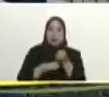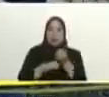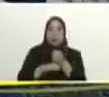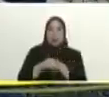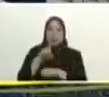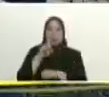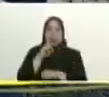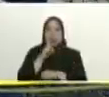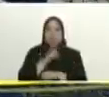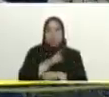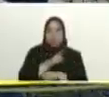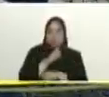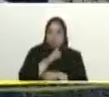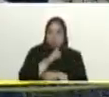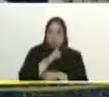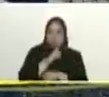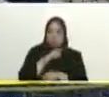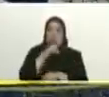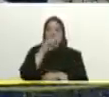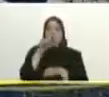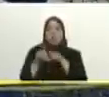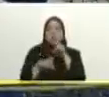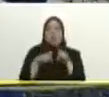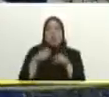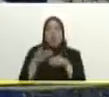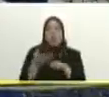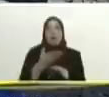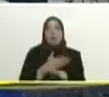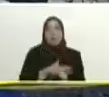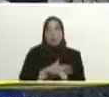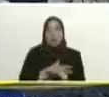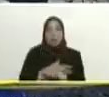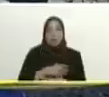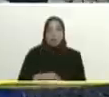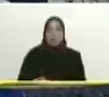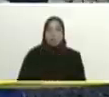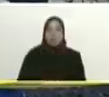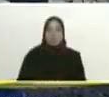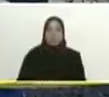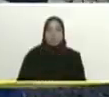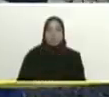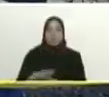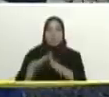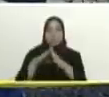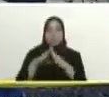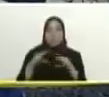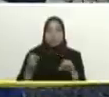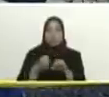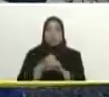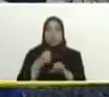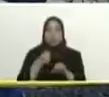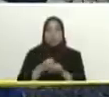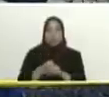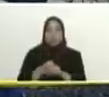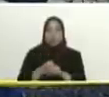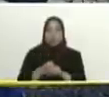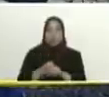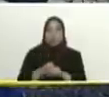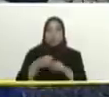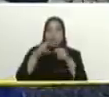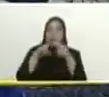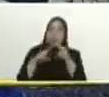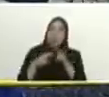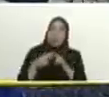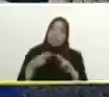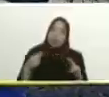con una subasta para reparar maquinaria como usted lo acaba de instruir presidente al término del pase yo